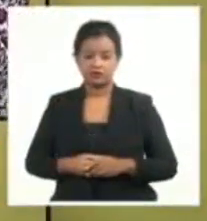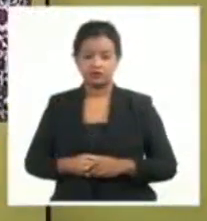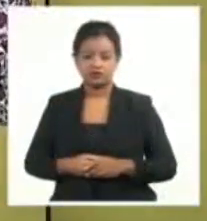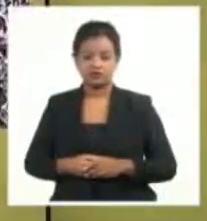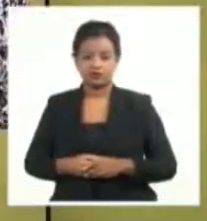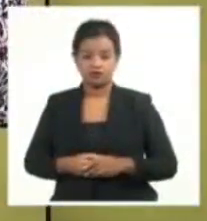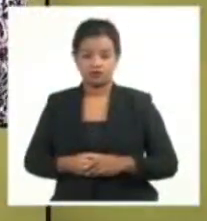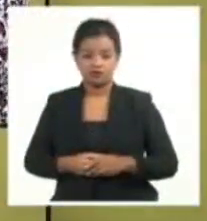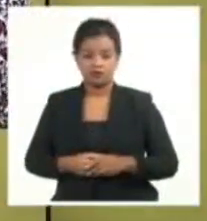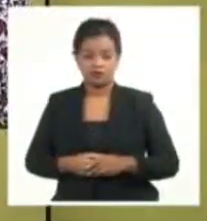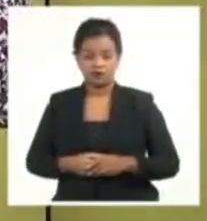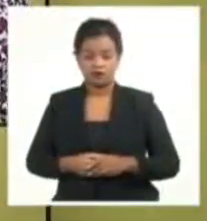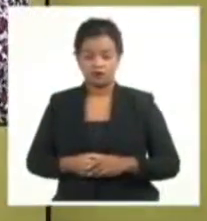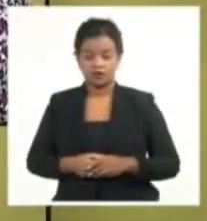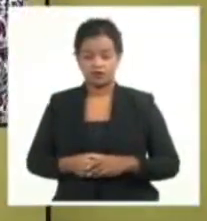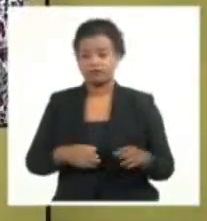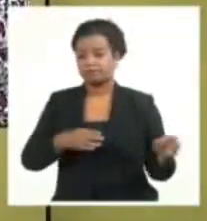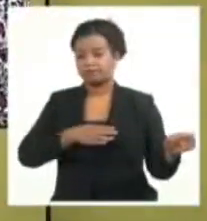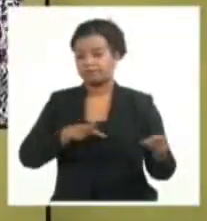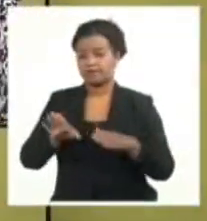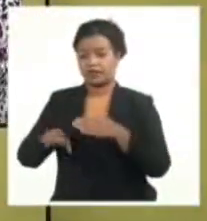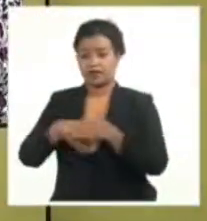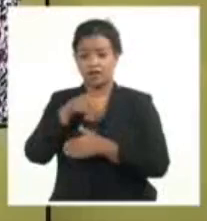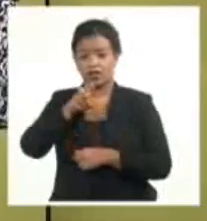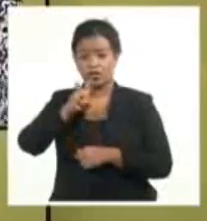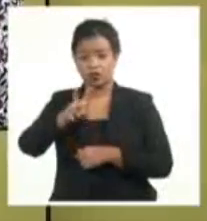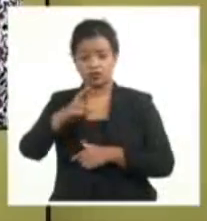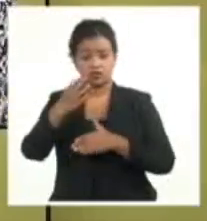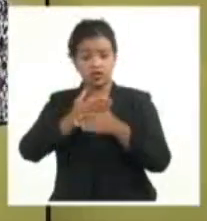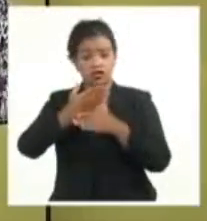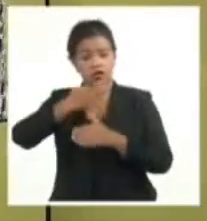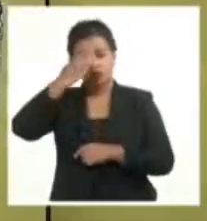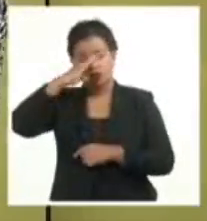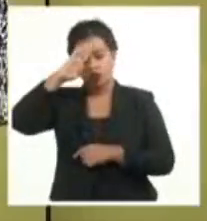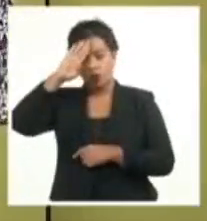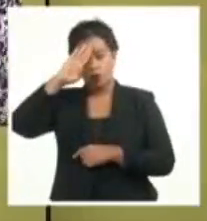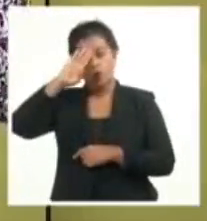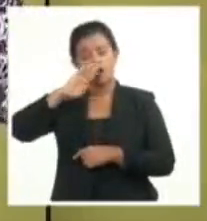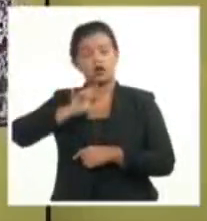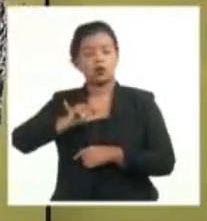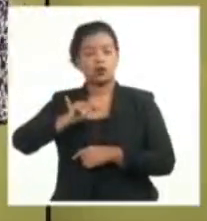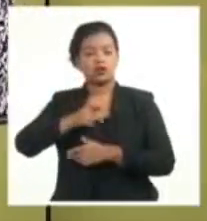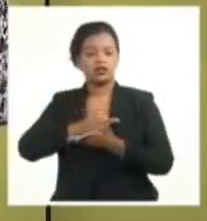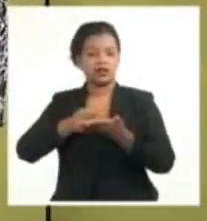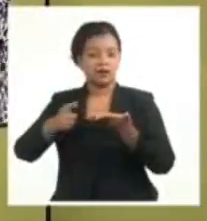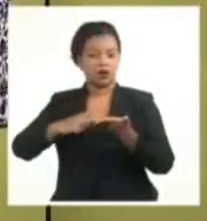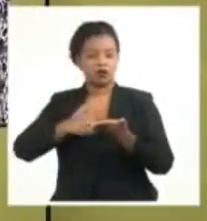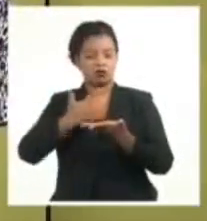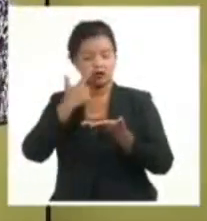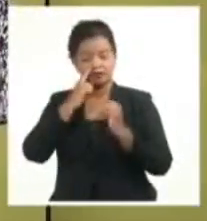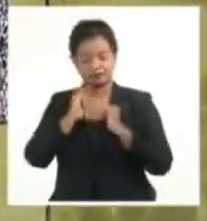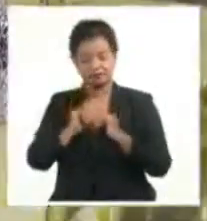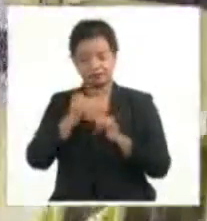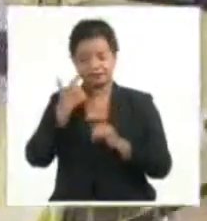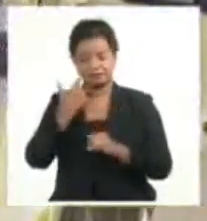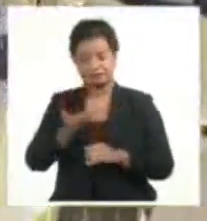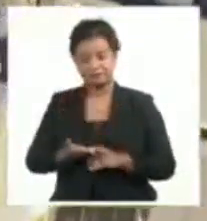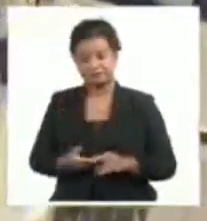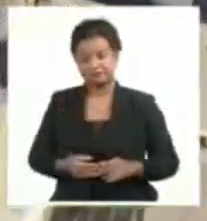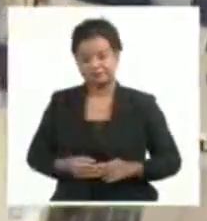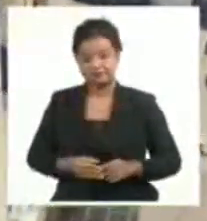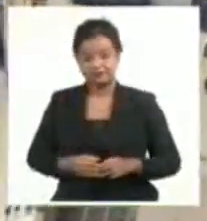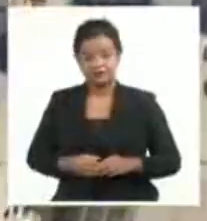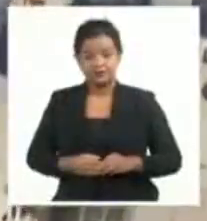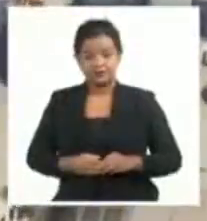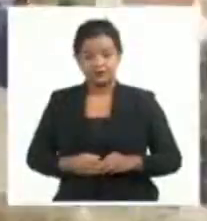Hasta el día 12, Santiago de Cuba celebrará su Semana de la Cultura. Pormenores en el siguiente reporte. Santiago